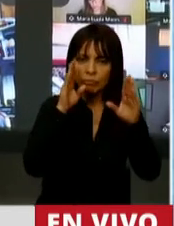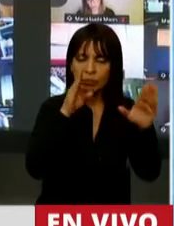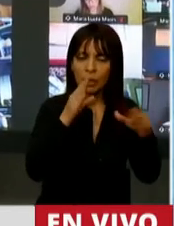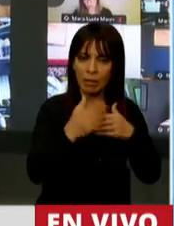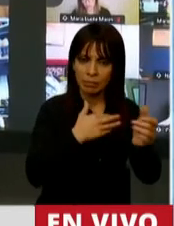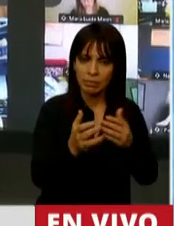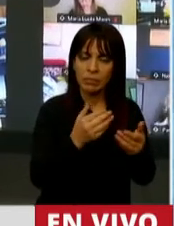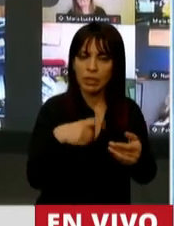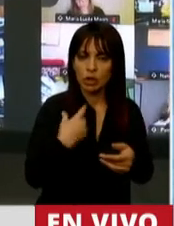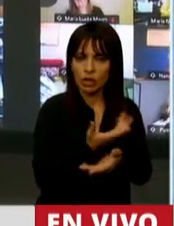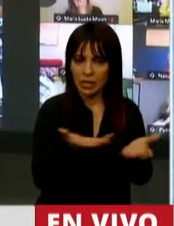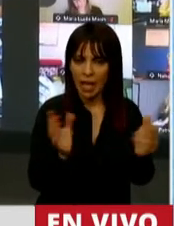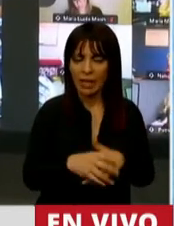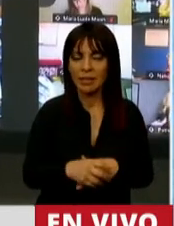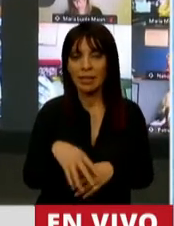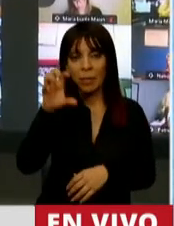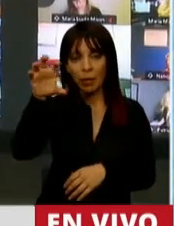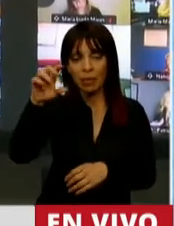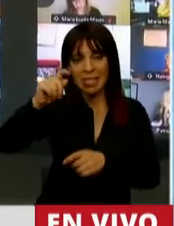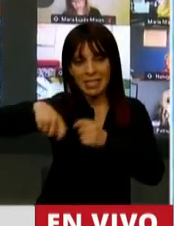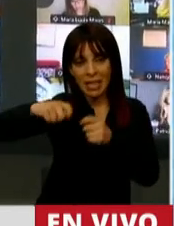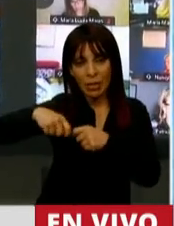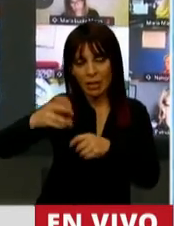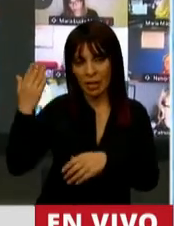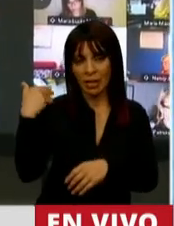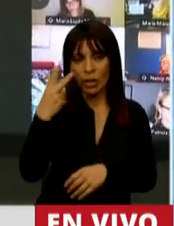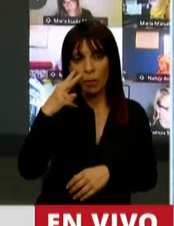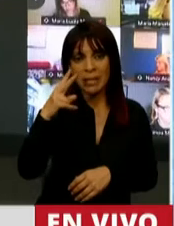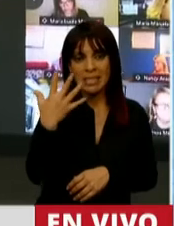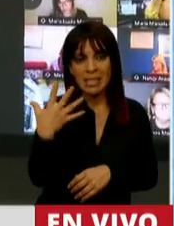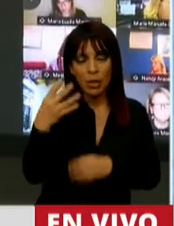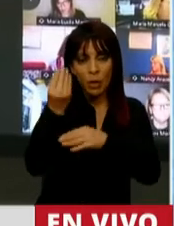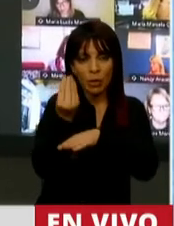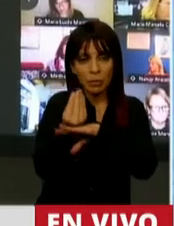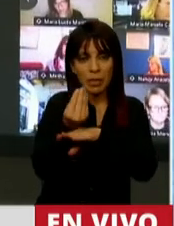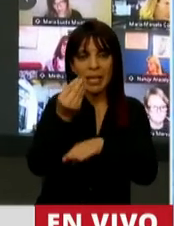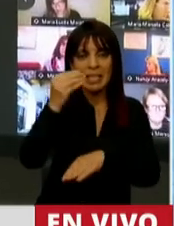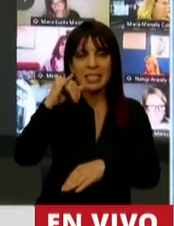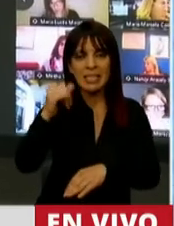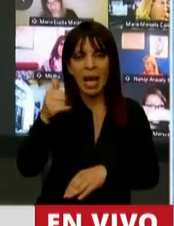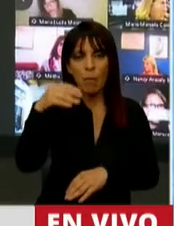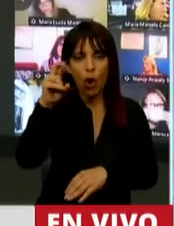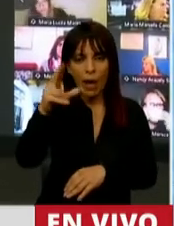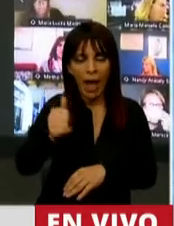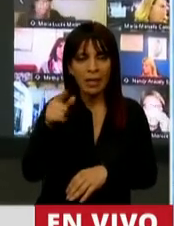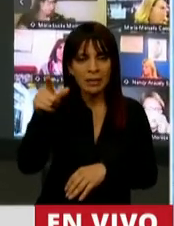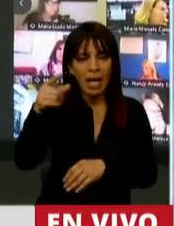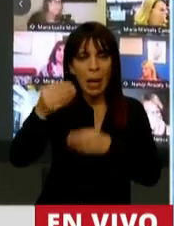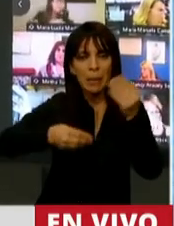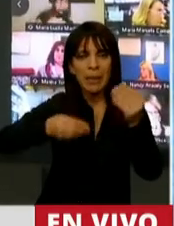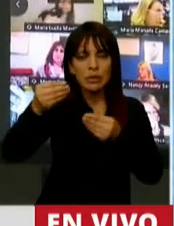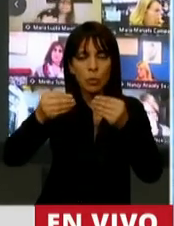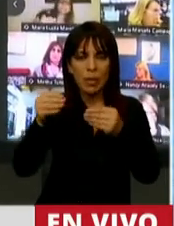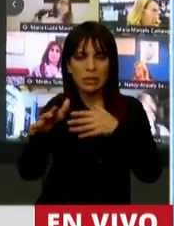productiva y social. Santiago del Estero, desde 2005, desde cuando inició el gobierno Gerardo Zamora, ha tenido un presupuesto